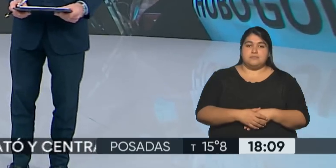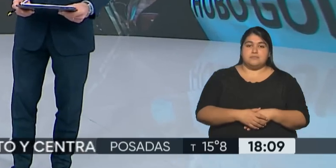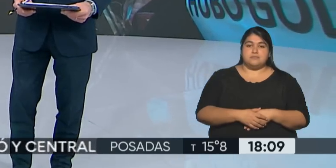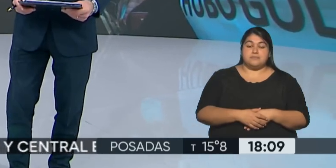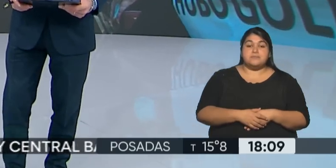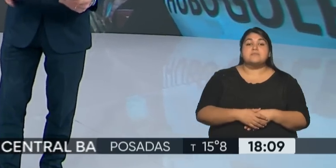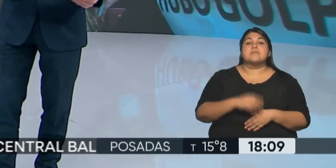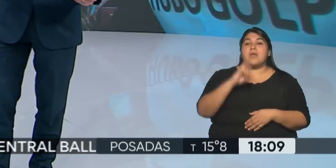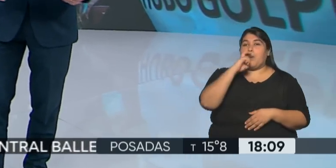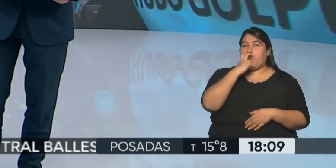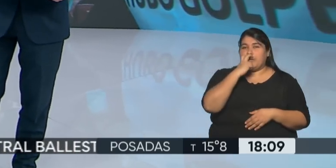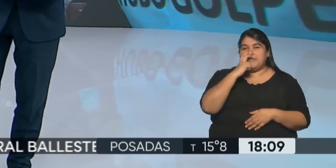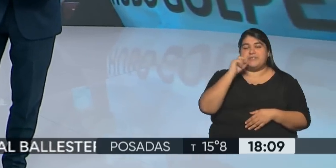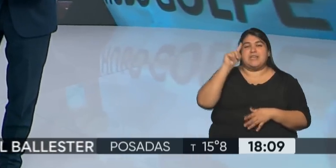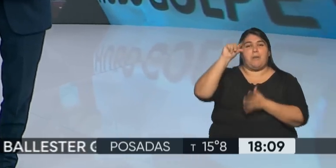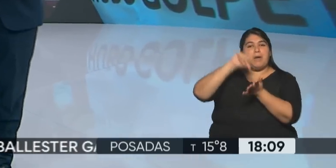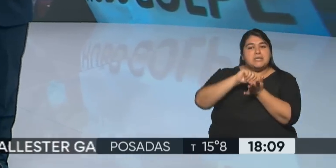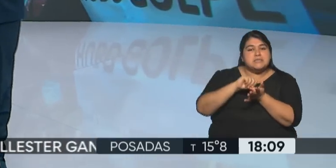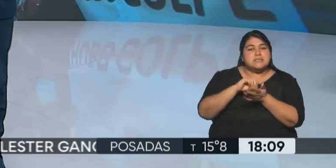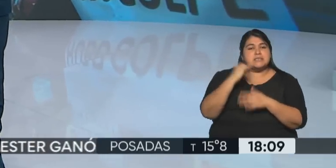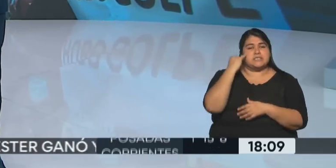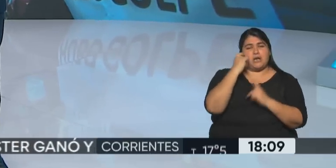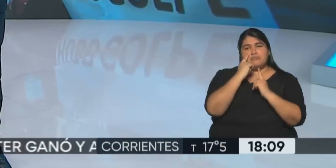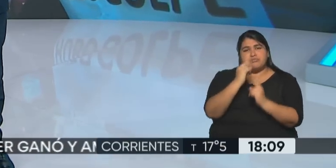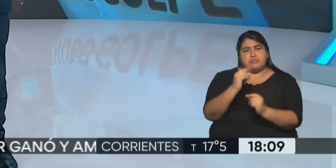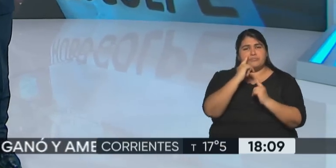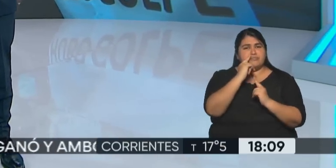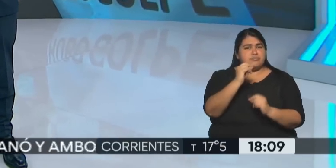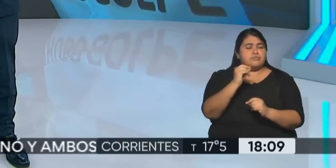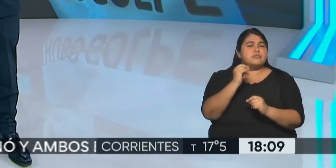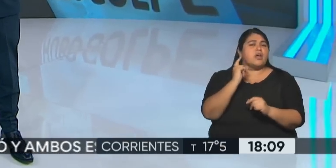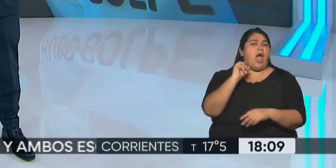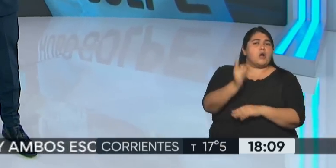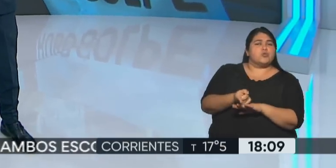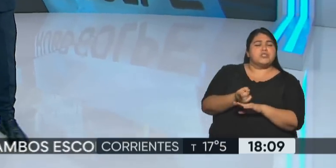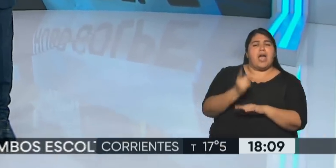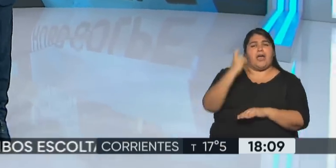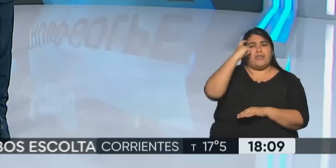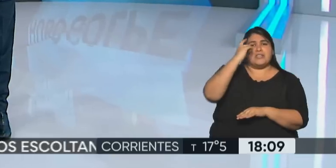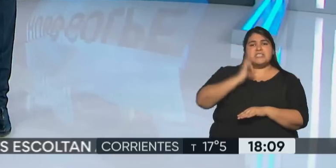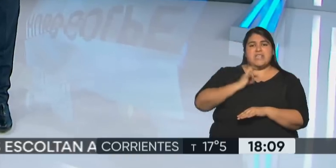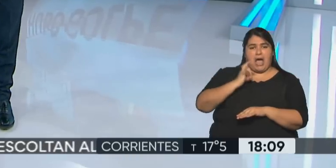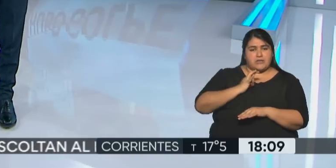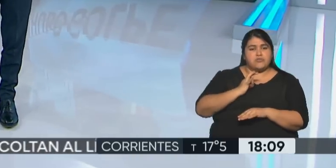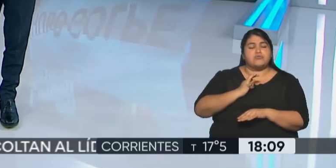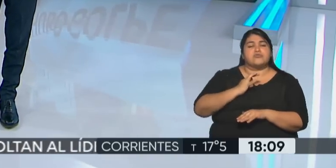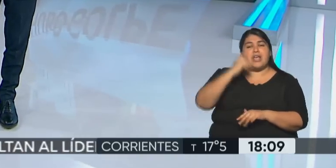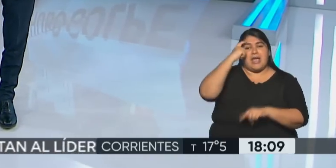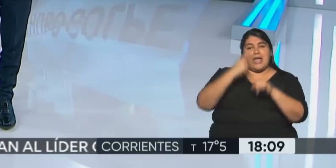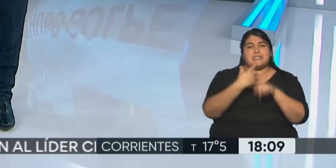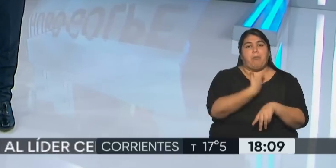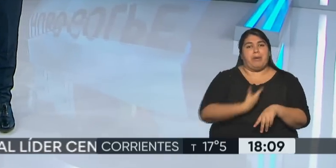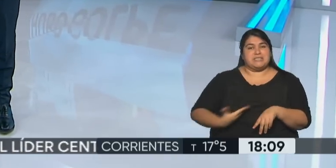Nos vamos a Bolivia donde hay una gran cantidad de repercusiones por la condena a 10 años de prisión a la ex presidenta de facto Janine Áñez,